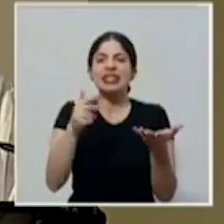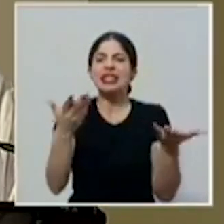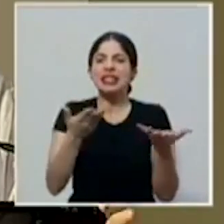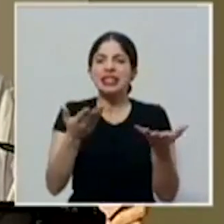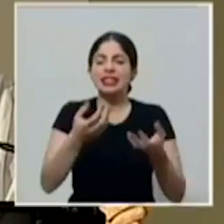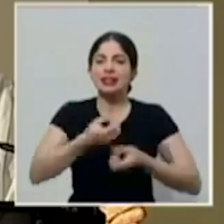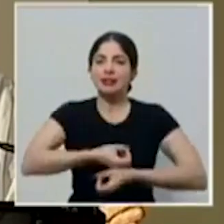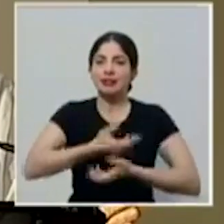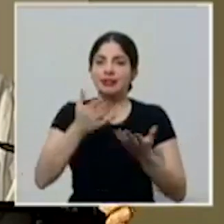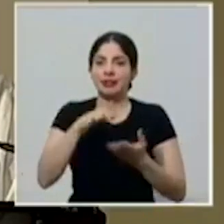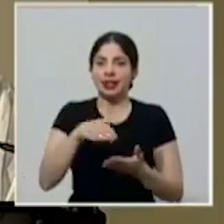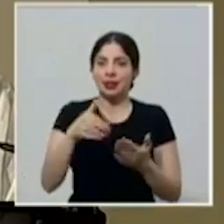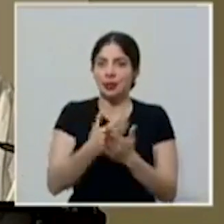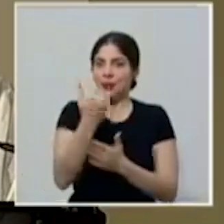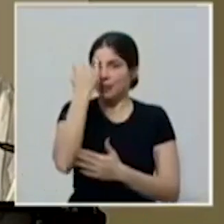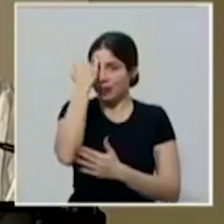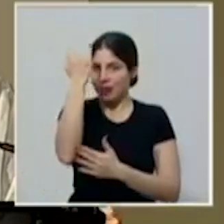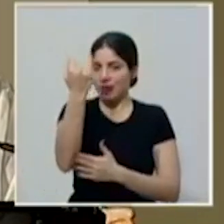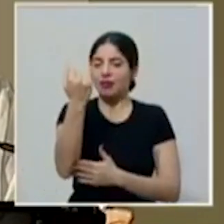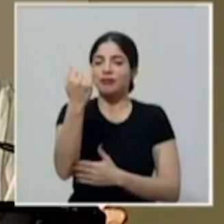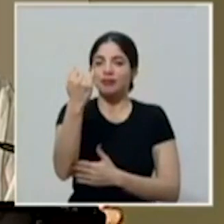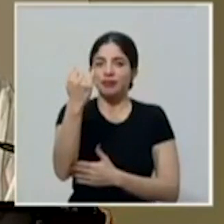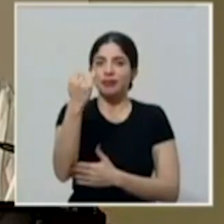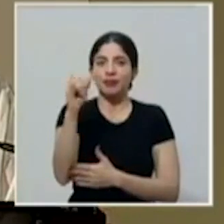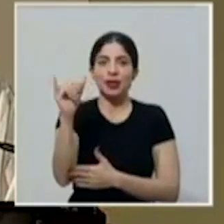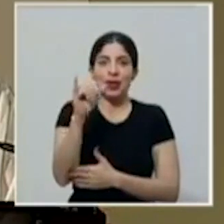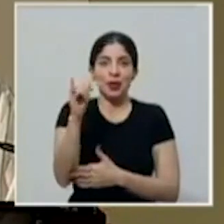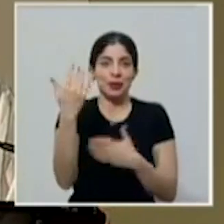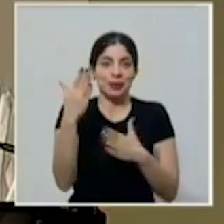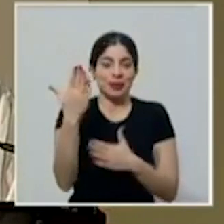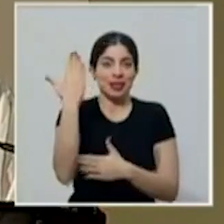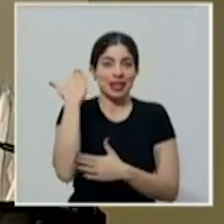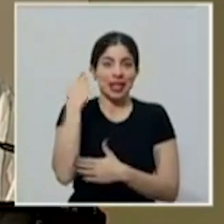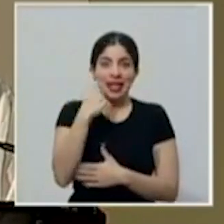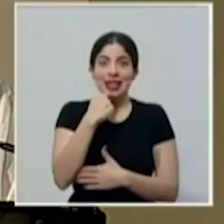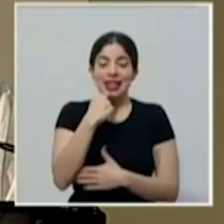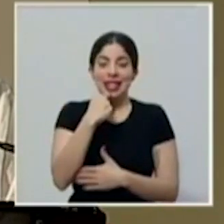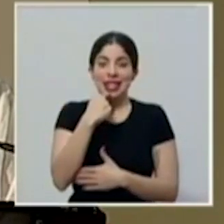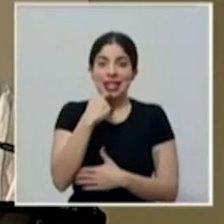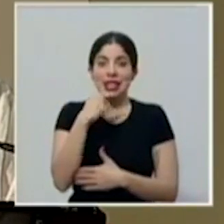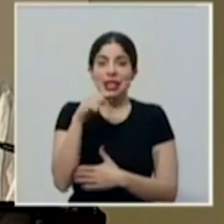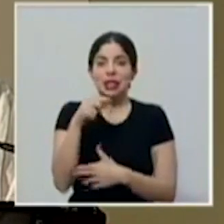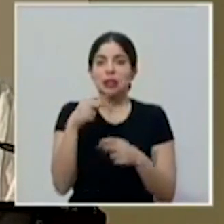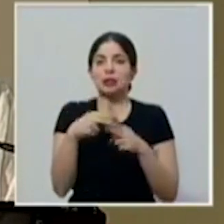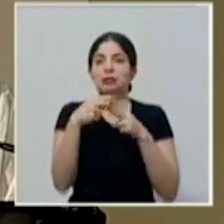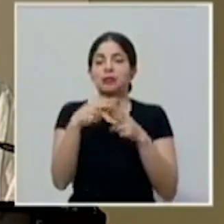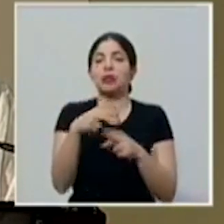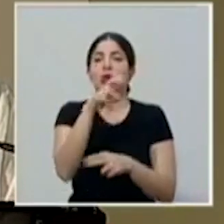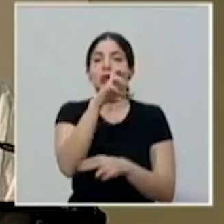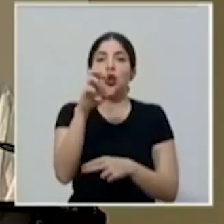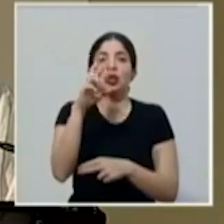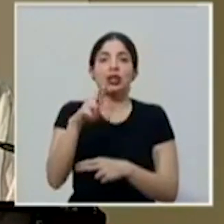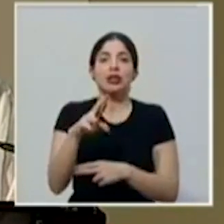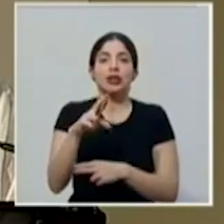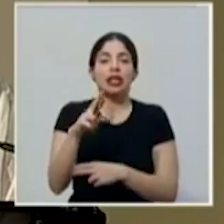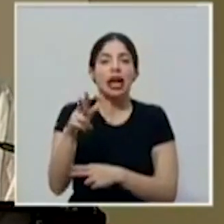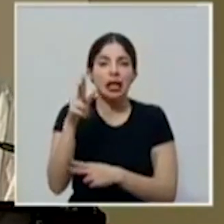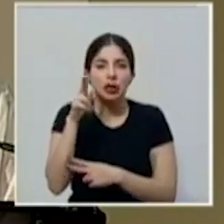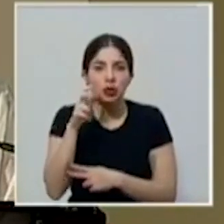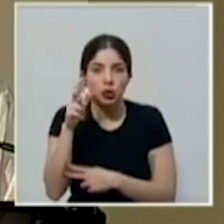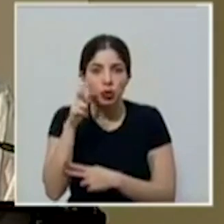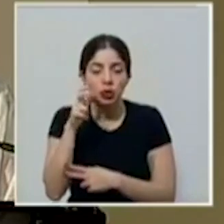de esta iniciativa que, como se ha señalado, ha sido denominada Costa Rica Escucha,